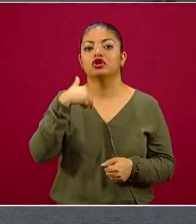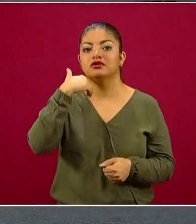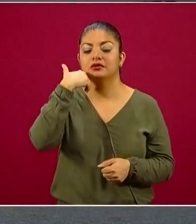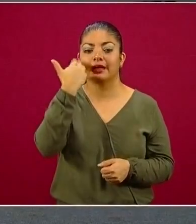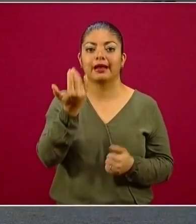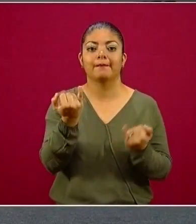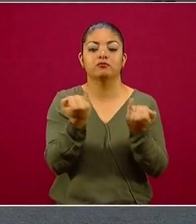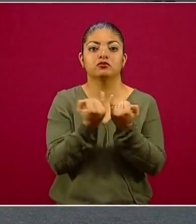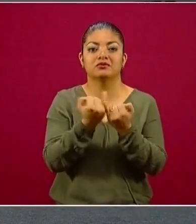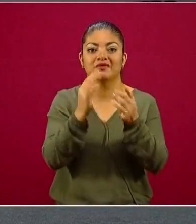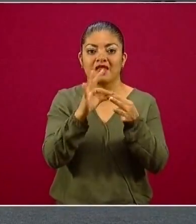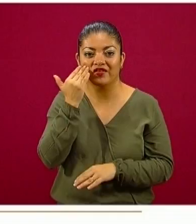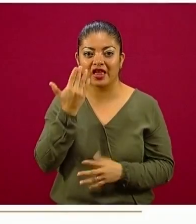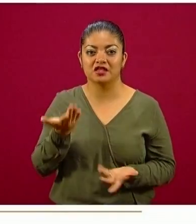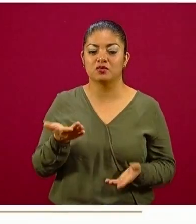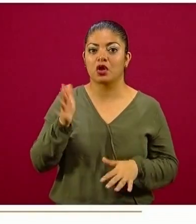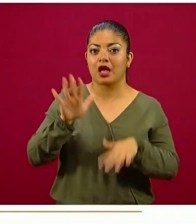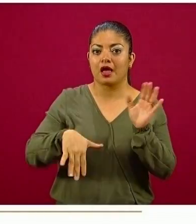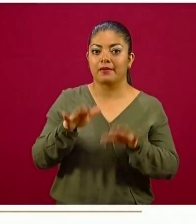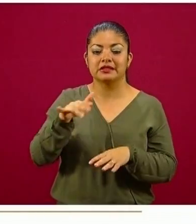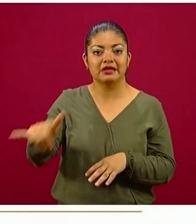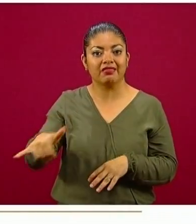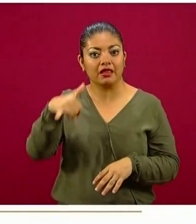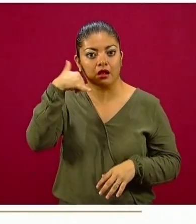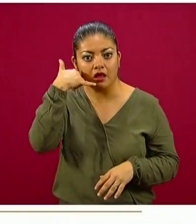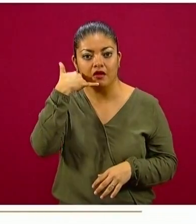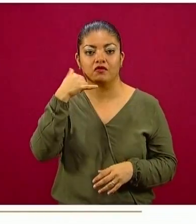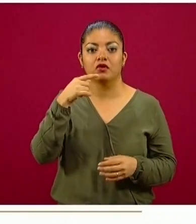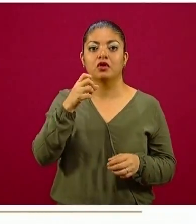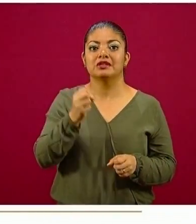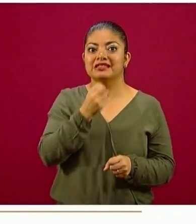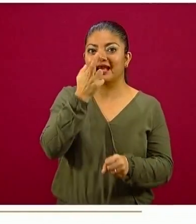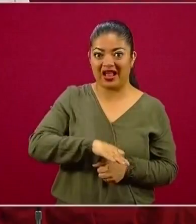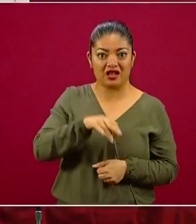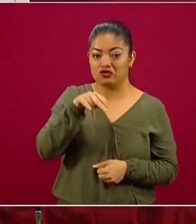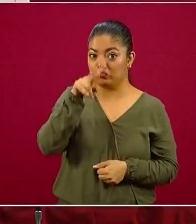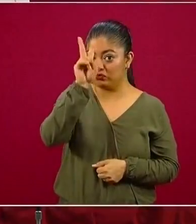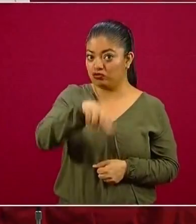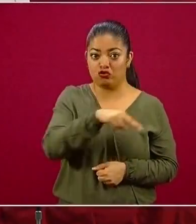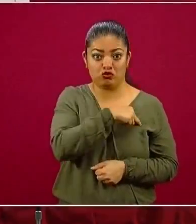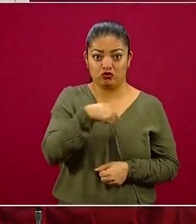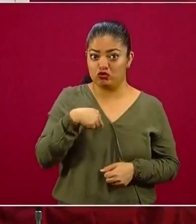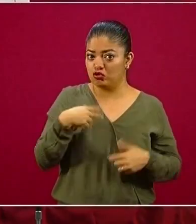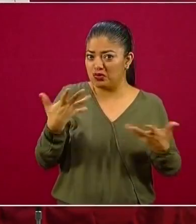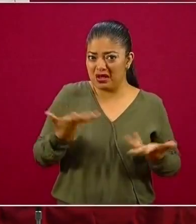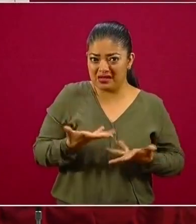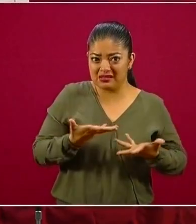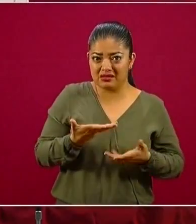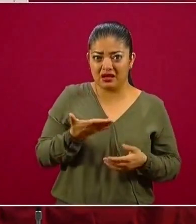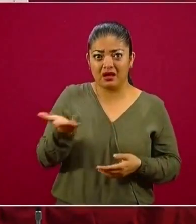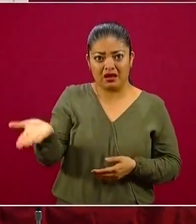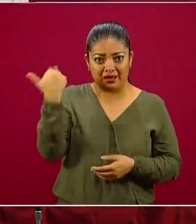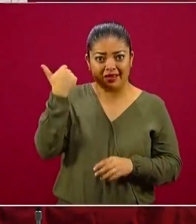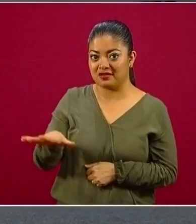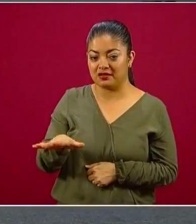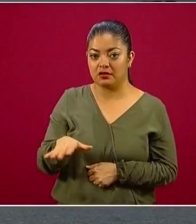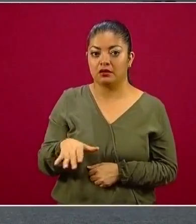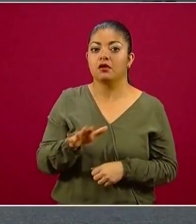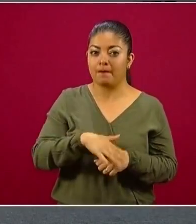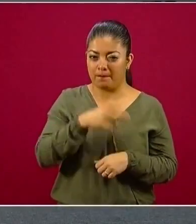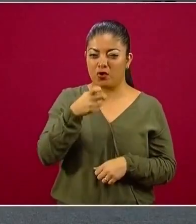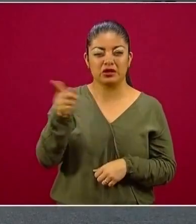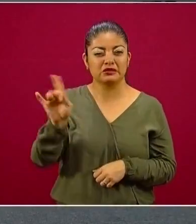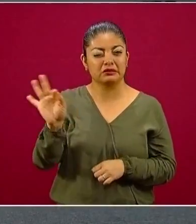233 millones de pesos. El director del Instituto, Carlos Martínez Velázquez, expuso que a los trabajadores que pierdan su empleo se les